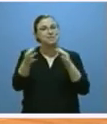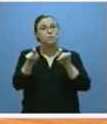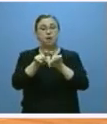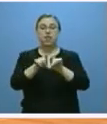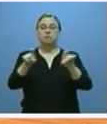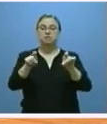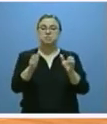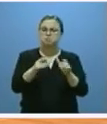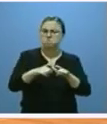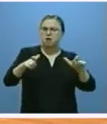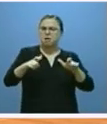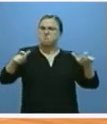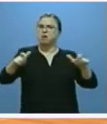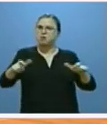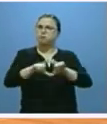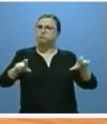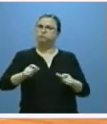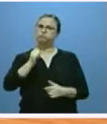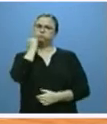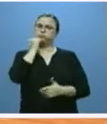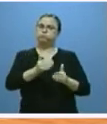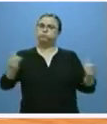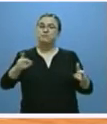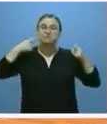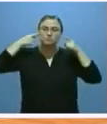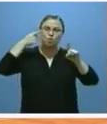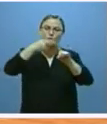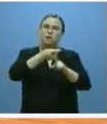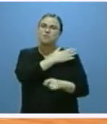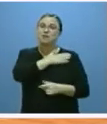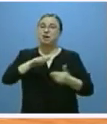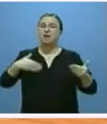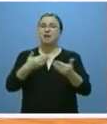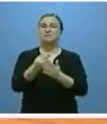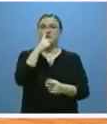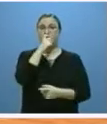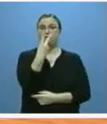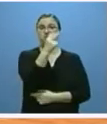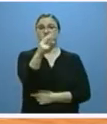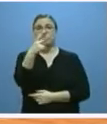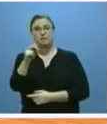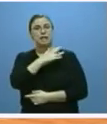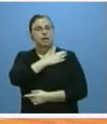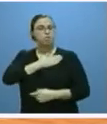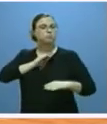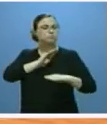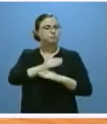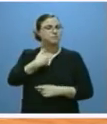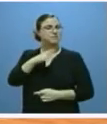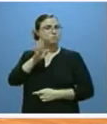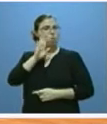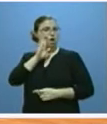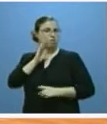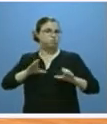tamaño de las empresas. Un objetivo al que vamos a destinar hasta el año 2020 aparte de los recursos de la citada lanzadera